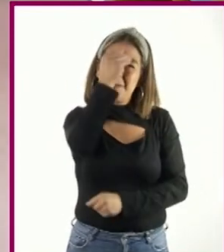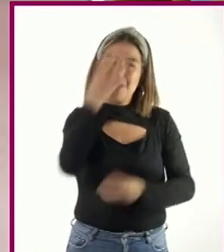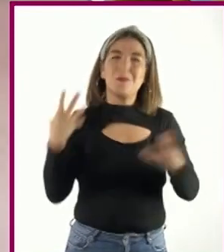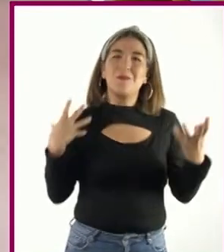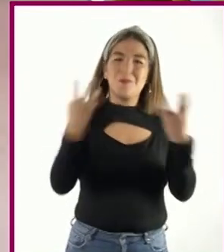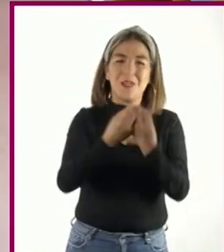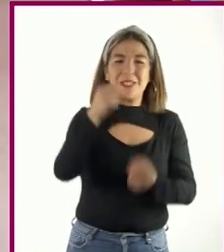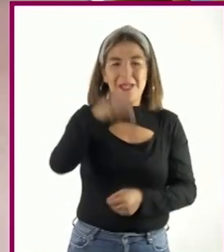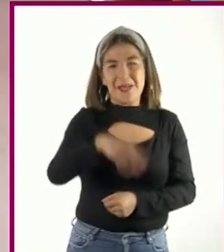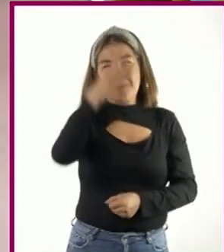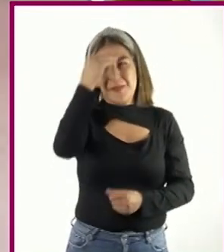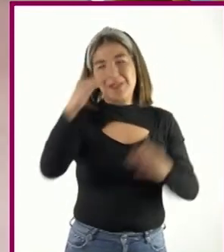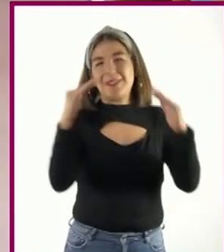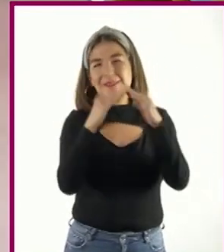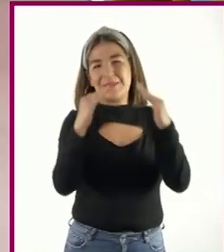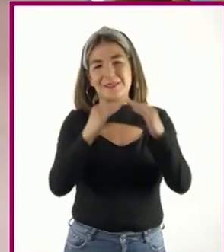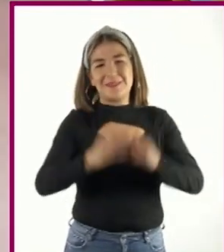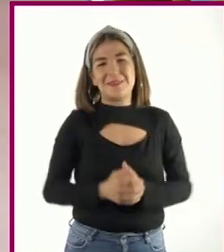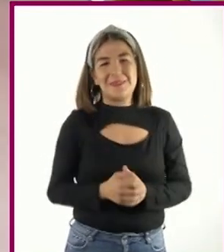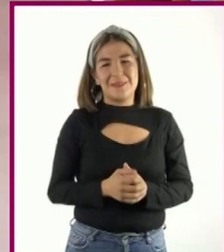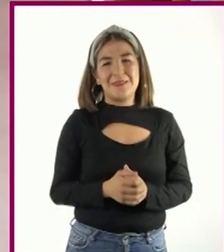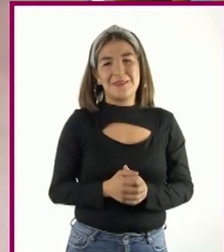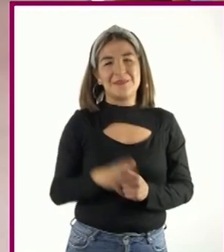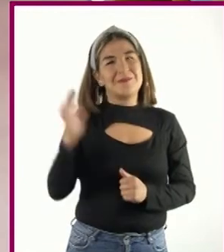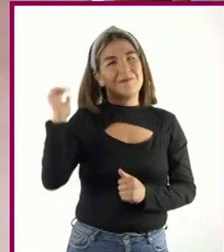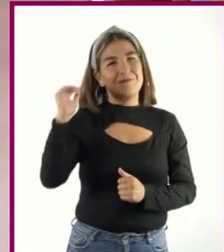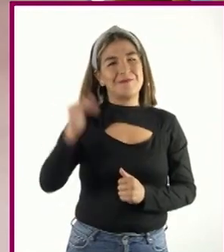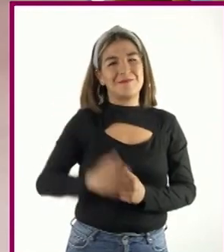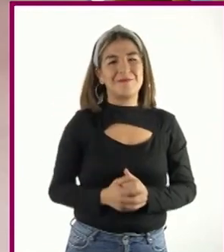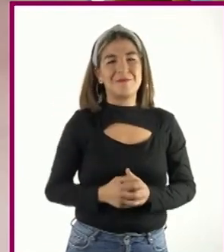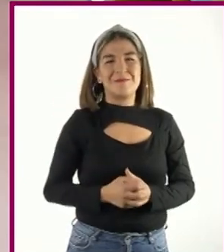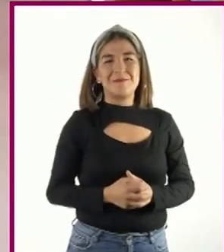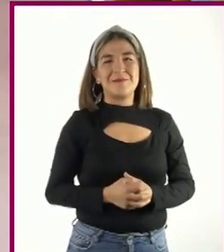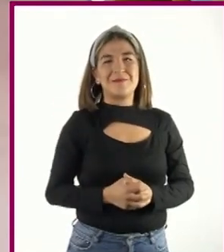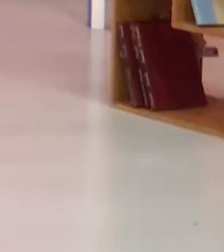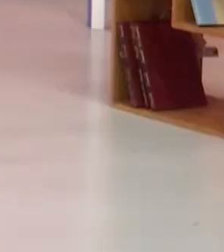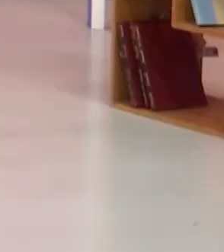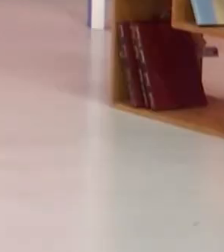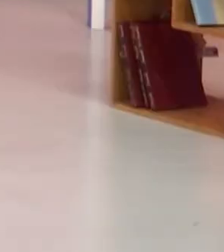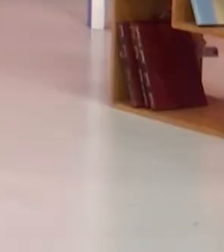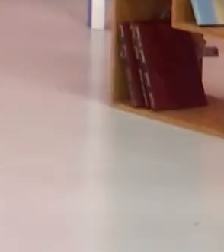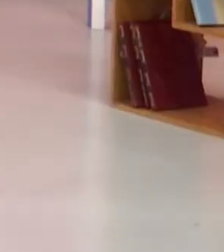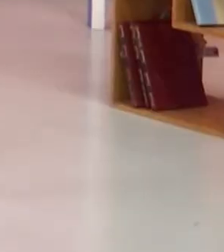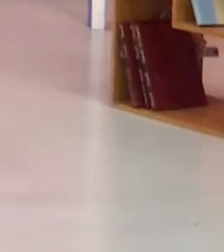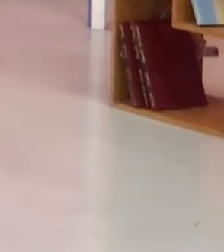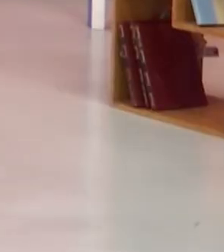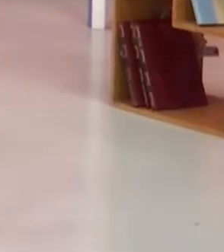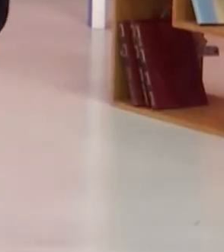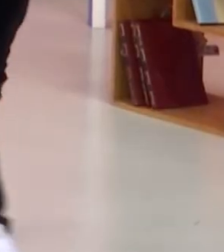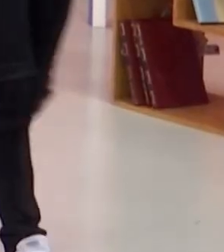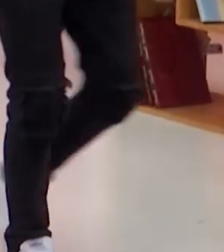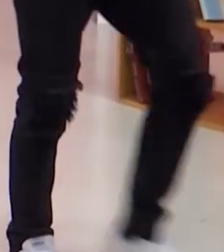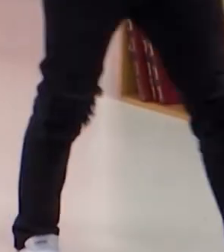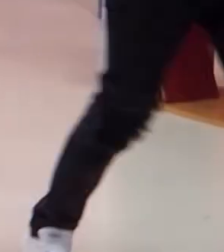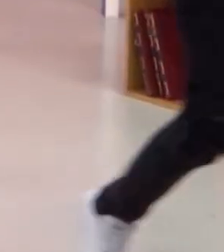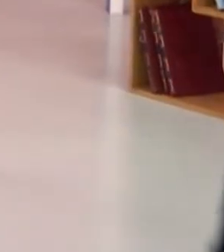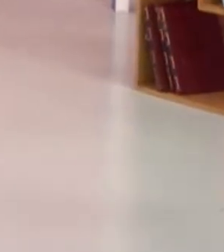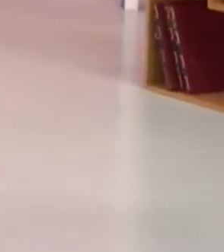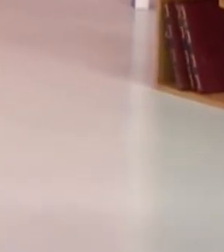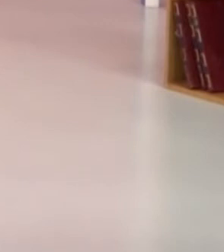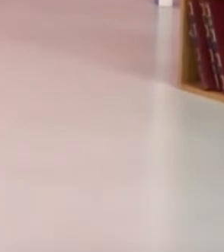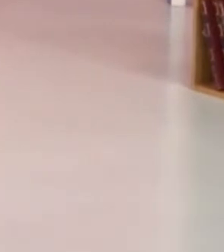juntos aquí en Aprende en Casa. ¡Hasta la próxima! Ahora sí, maestra. Pues vámonos por